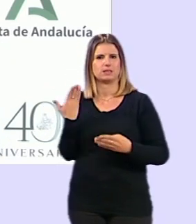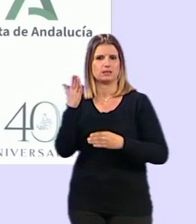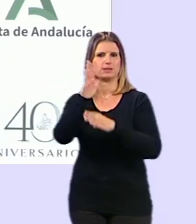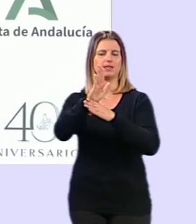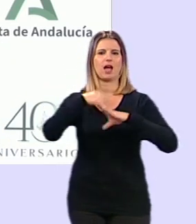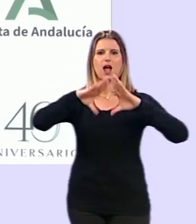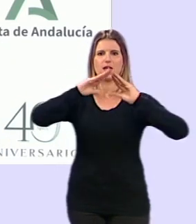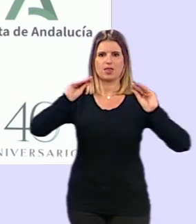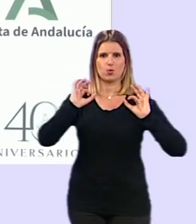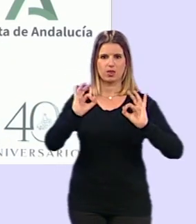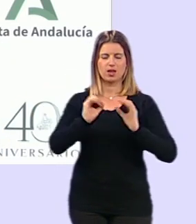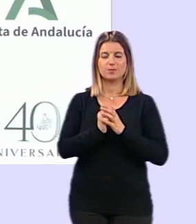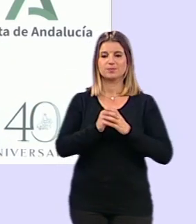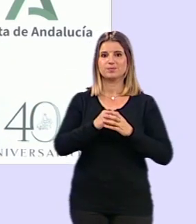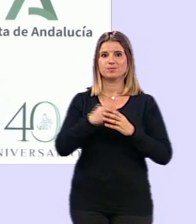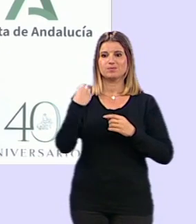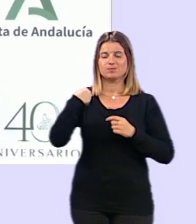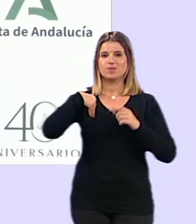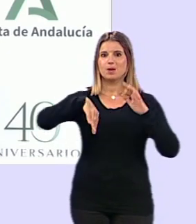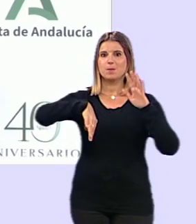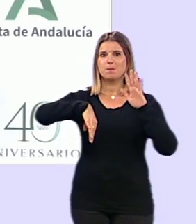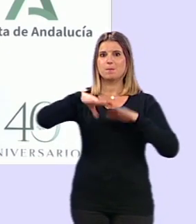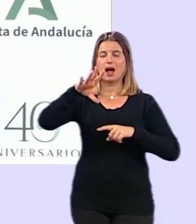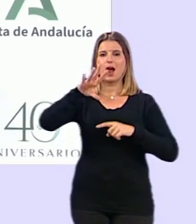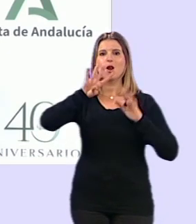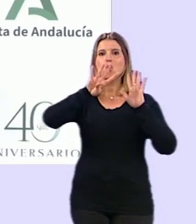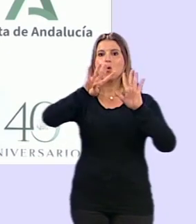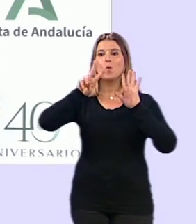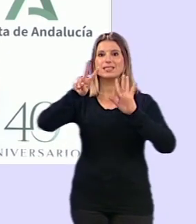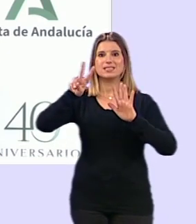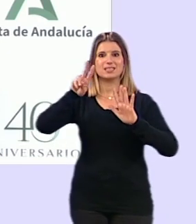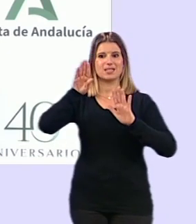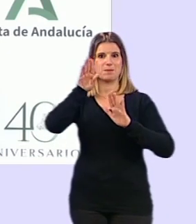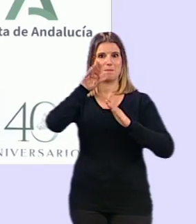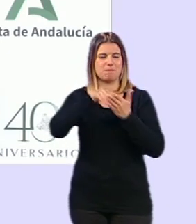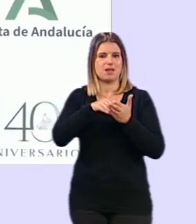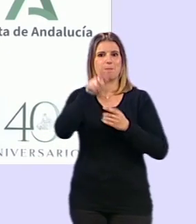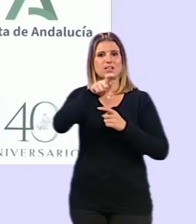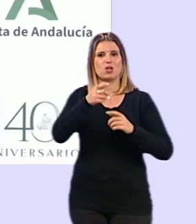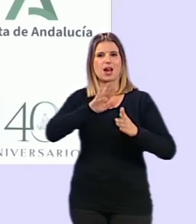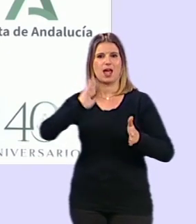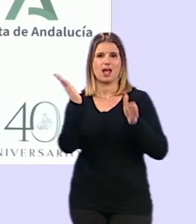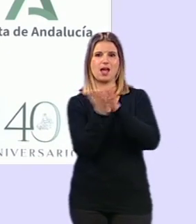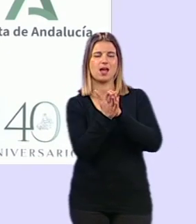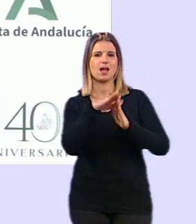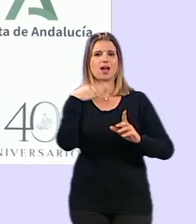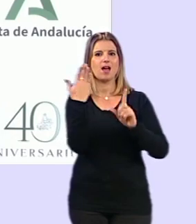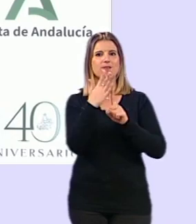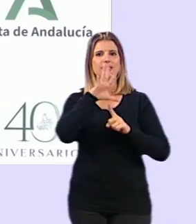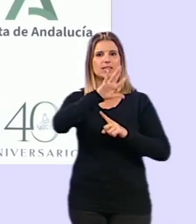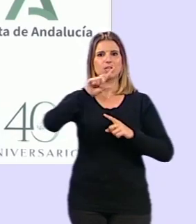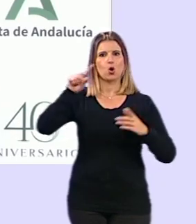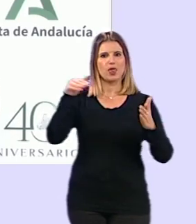en Andalucía. Y estos más de 97.000 expedientes afectan a 511.000